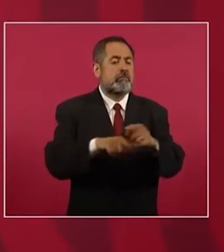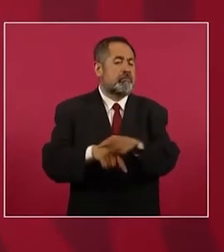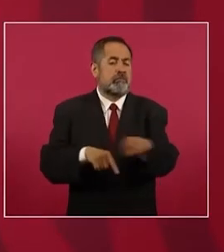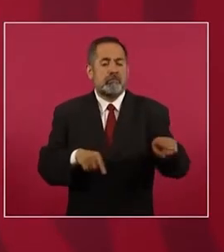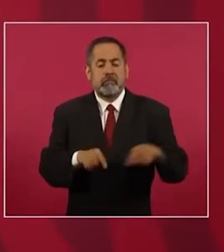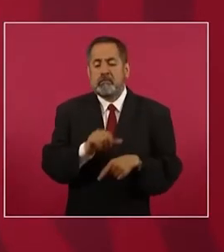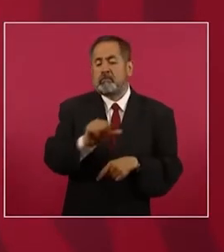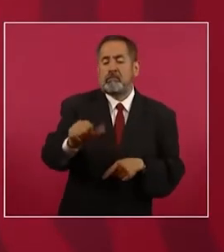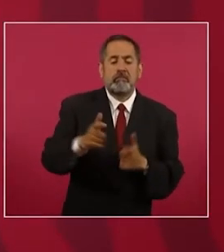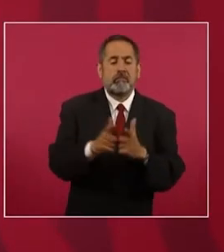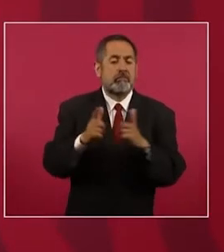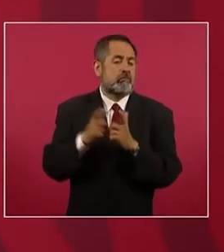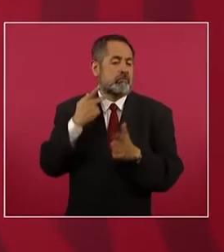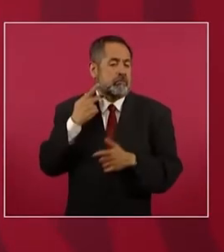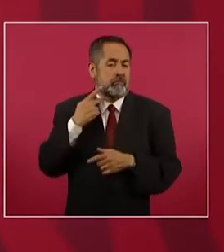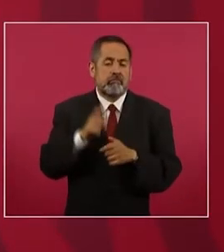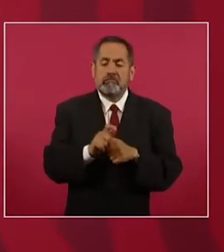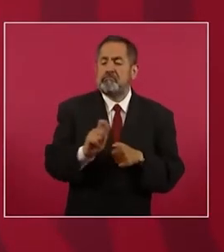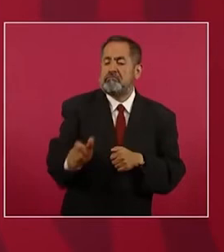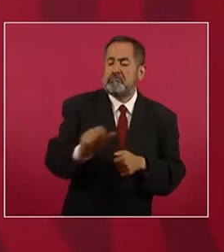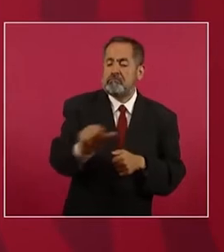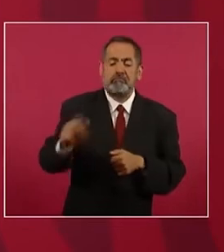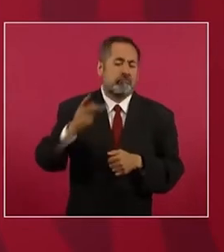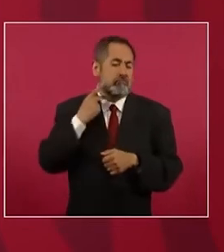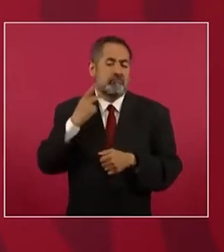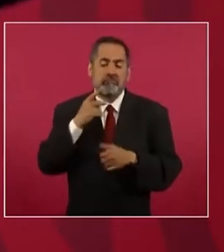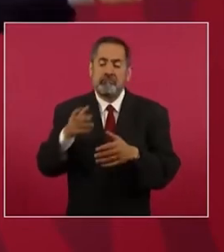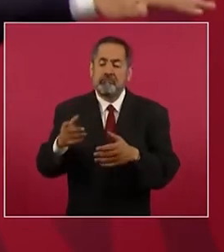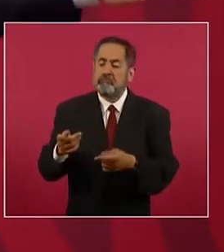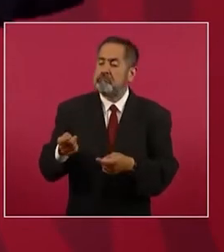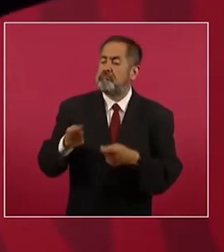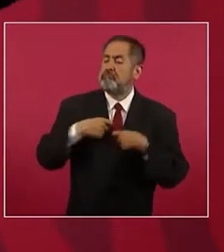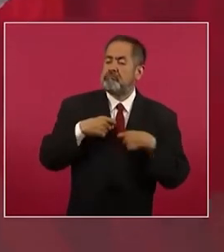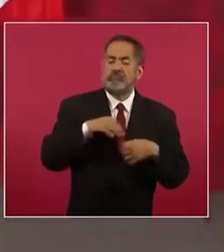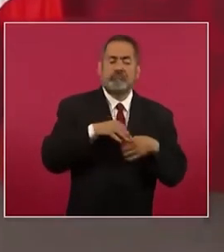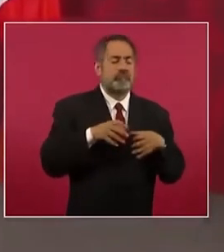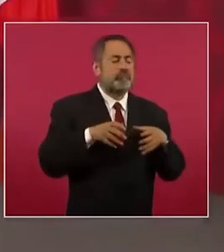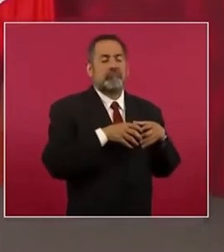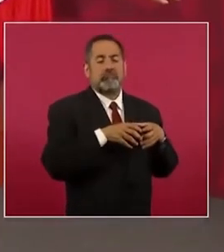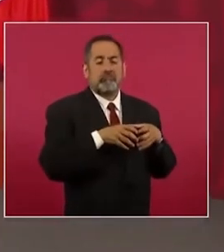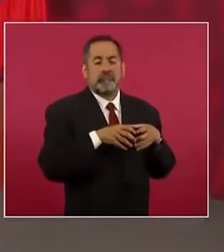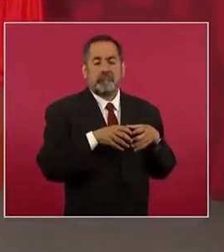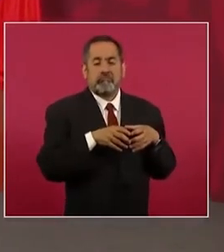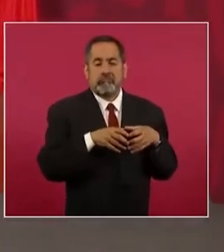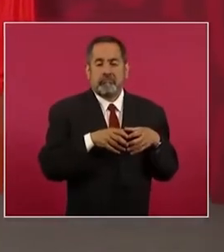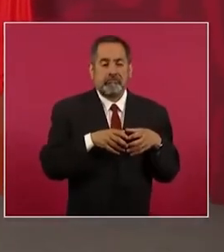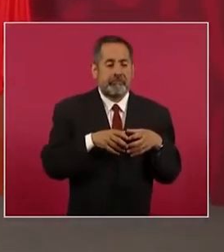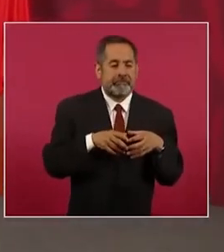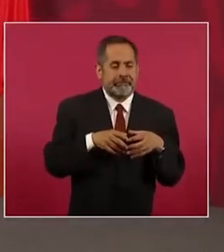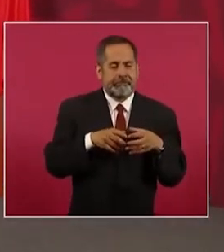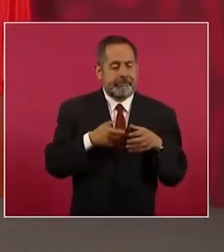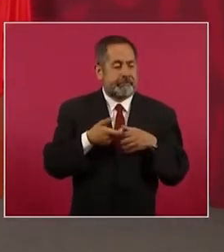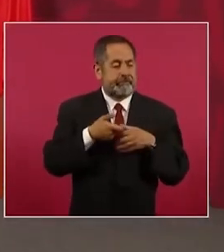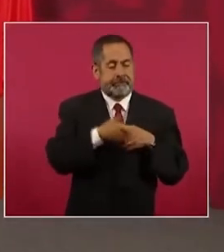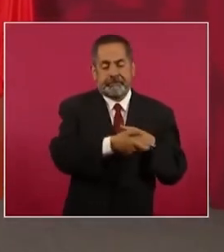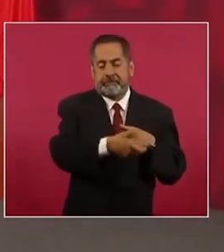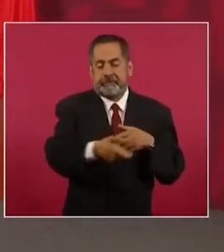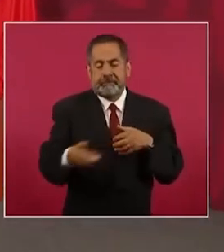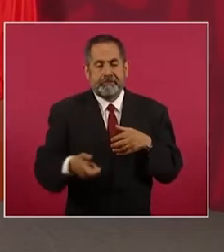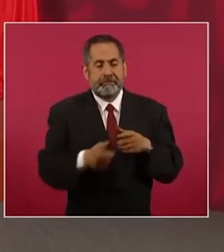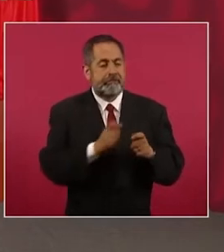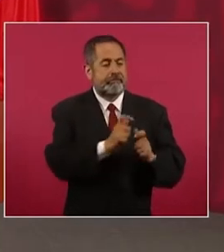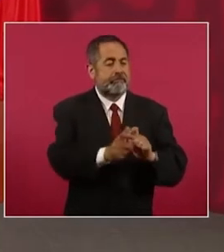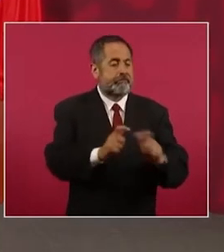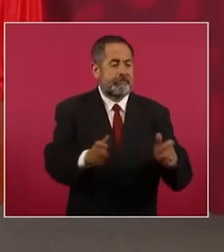políticos y de ahí financiaban hacia abajo en otro